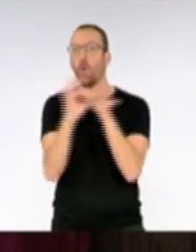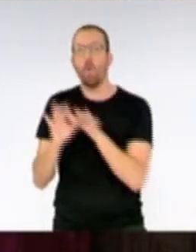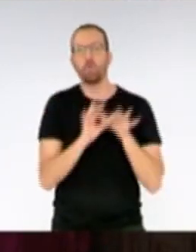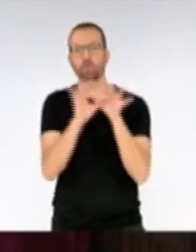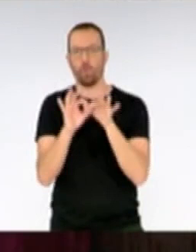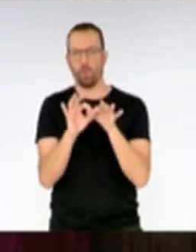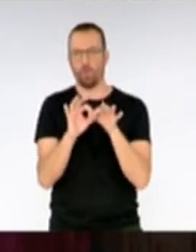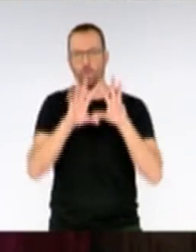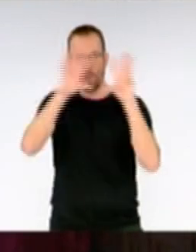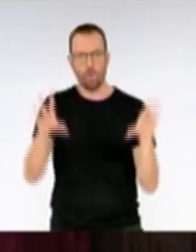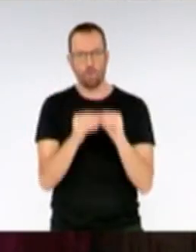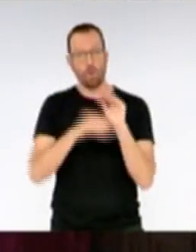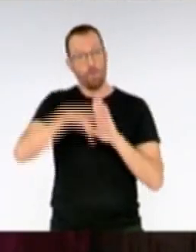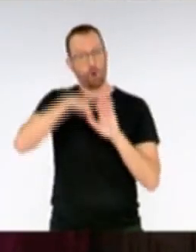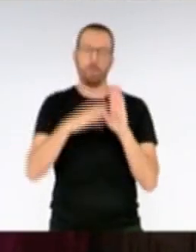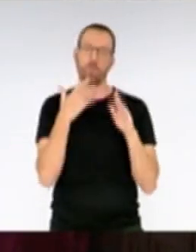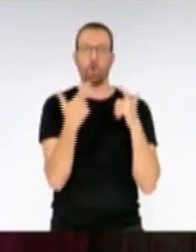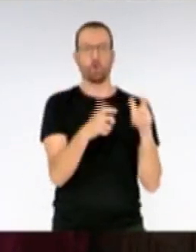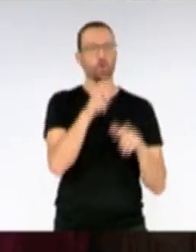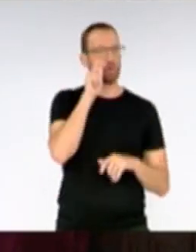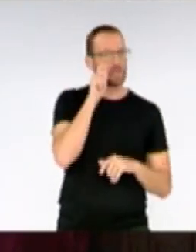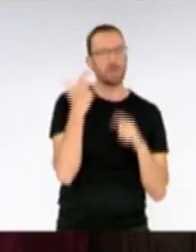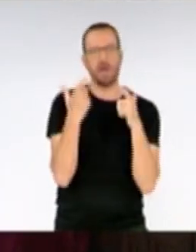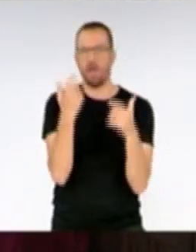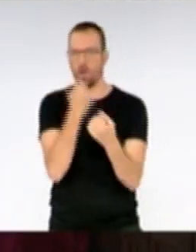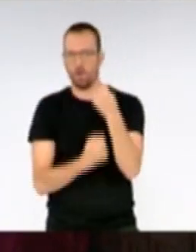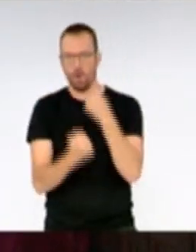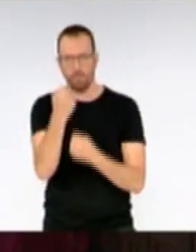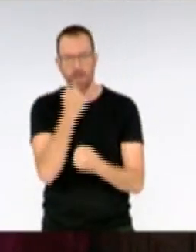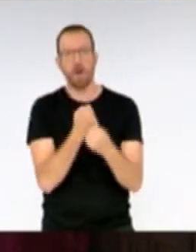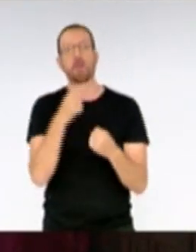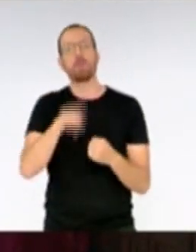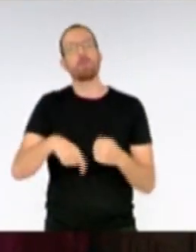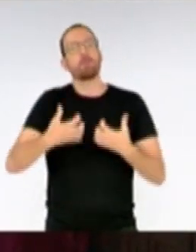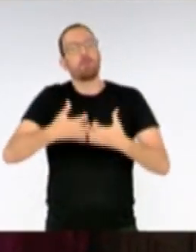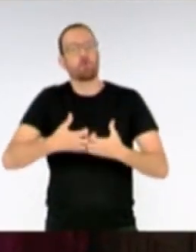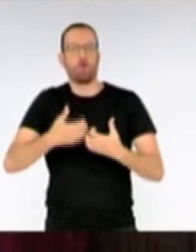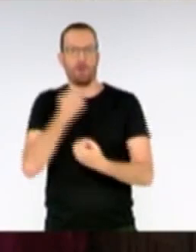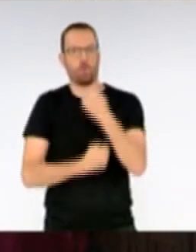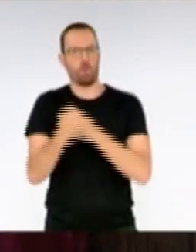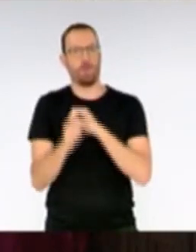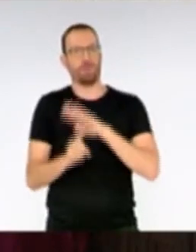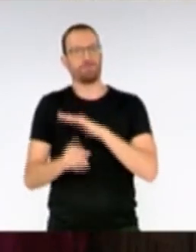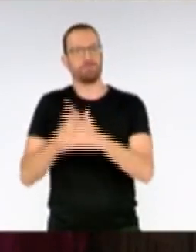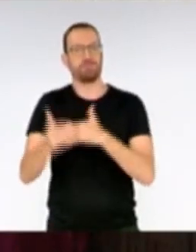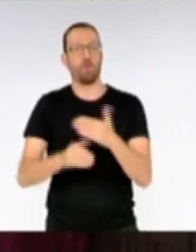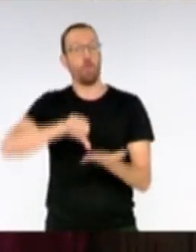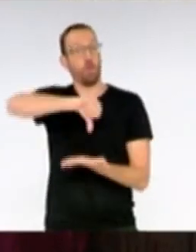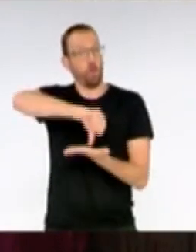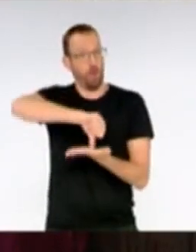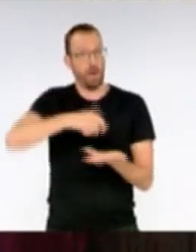programa en la parte turística, en la parte económica, buscar motores económicos que desarrollen la propia ciudad,